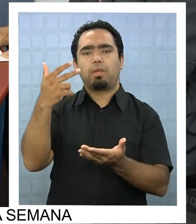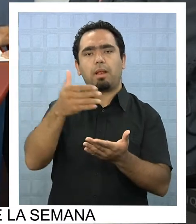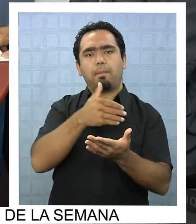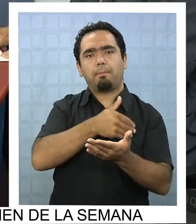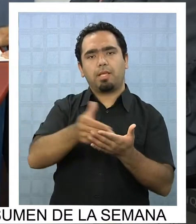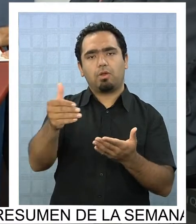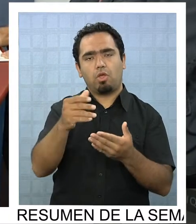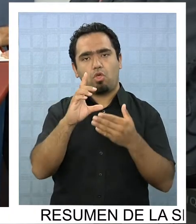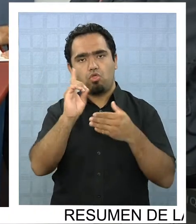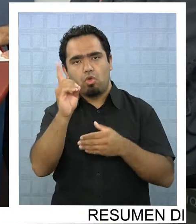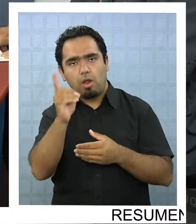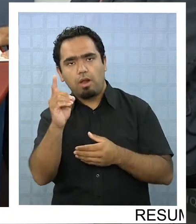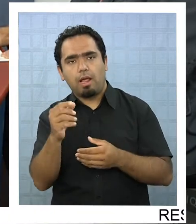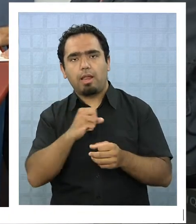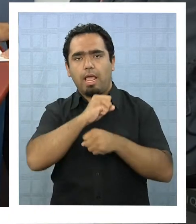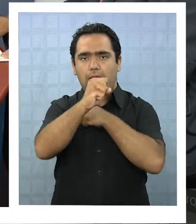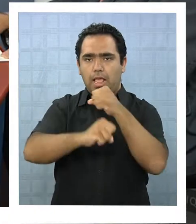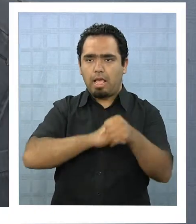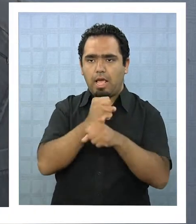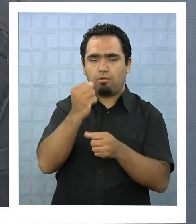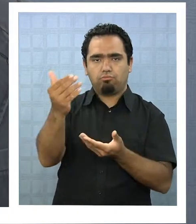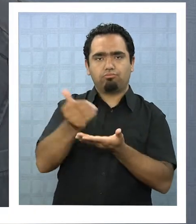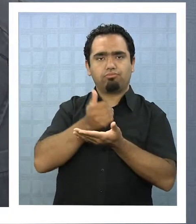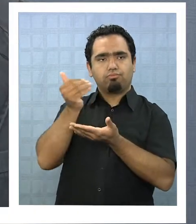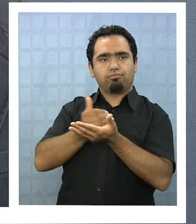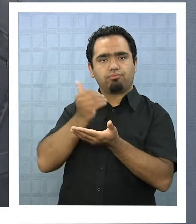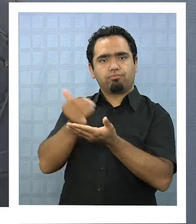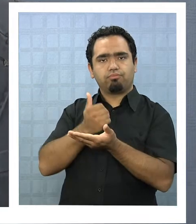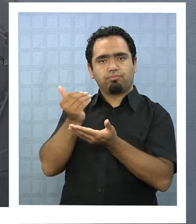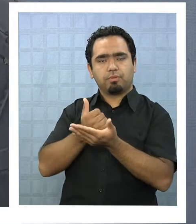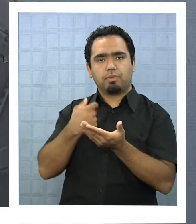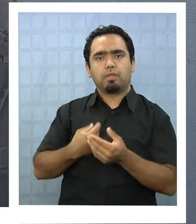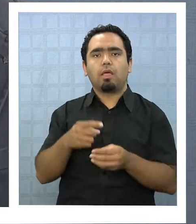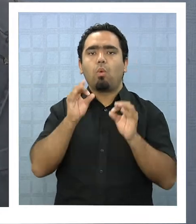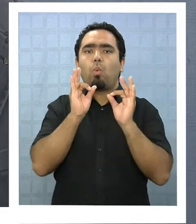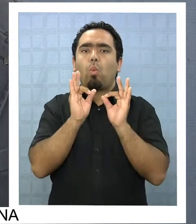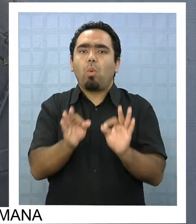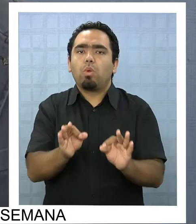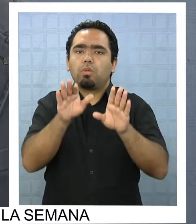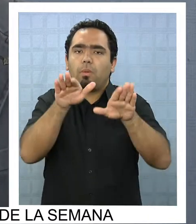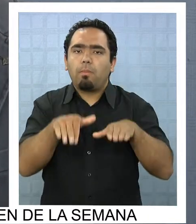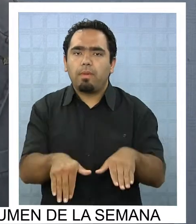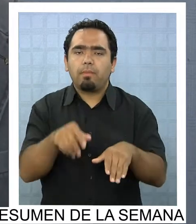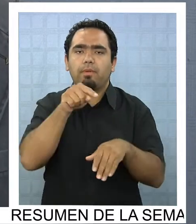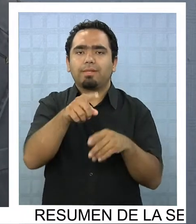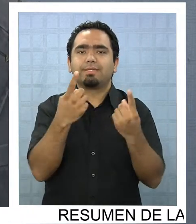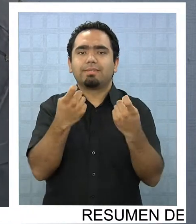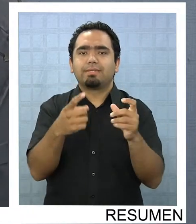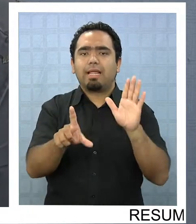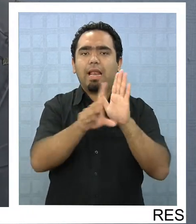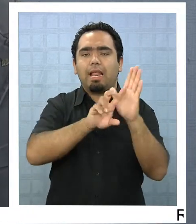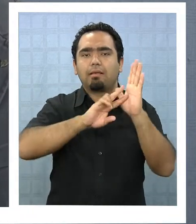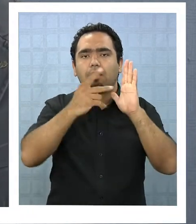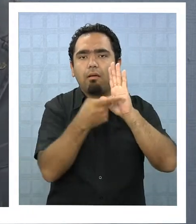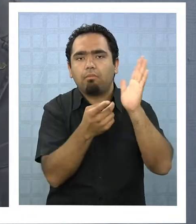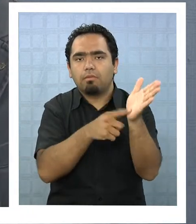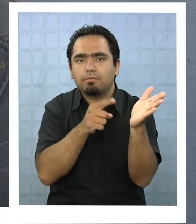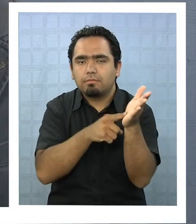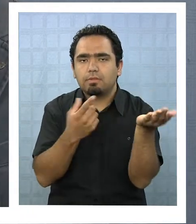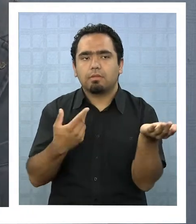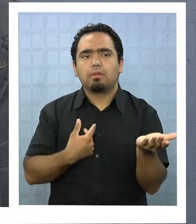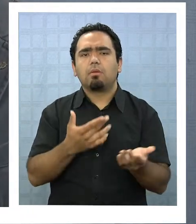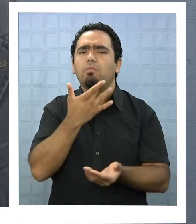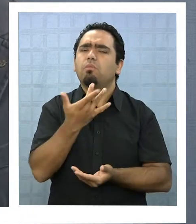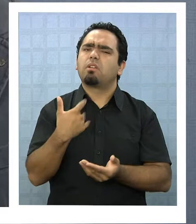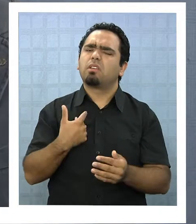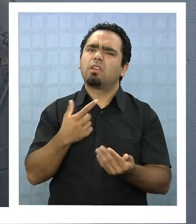de dólares anuales las compañías mineras que es justamente lo mismo que se necesita después de la reforma tributaria ¿por qué no se toca